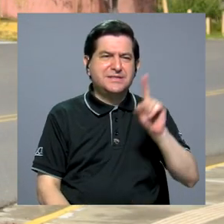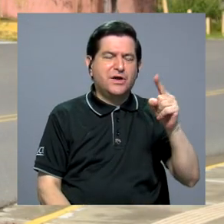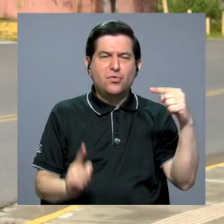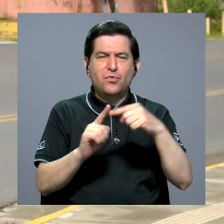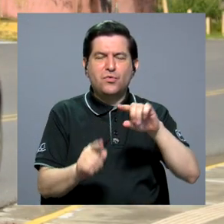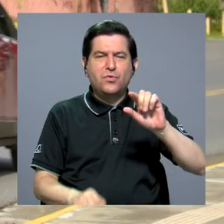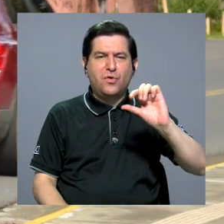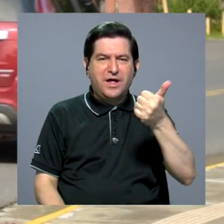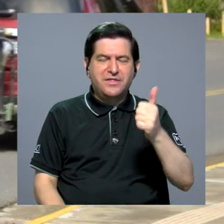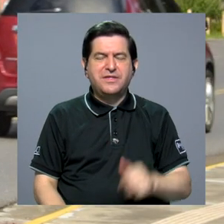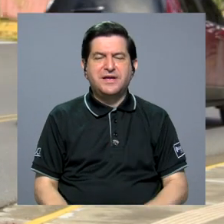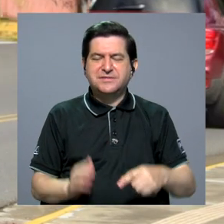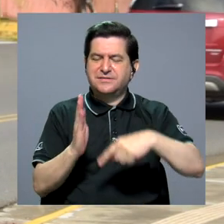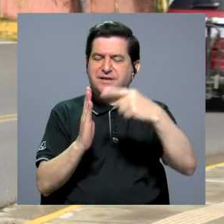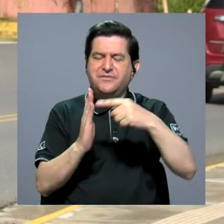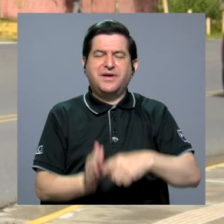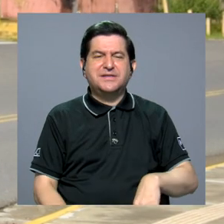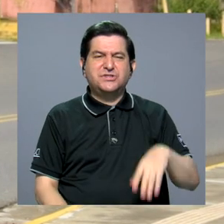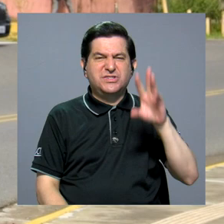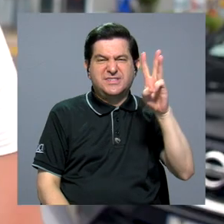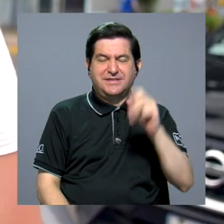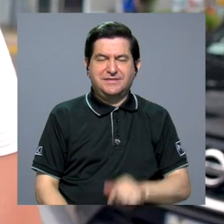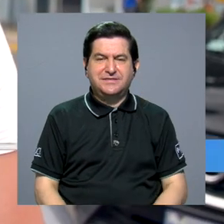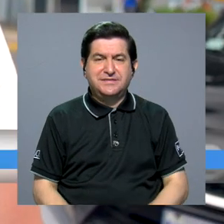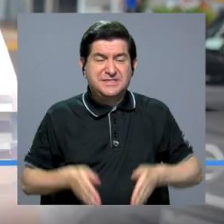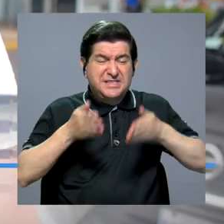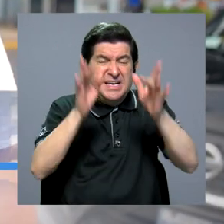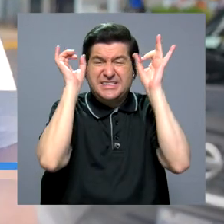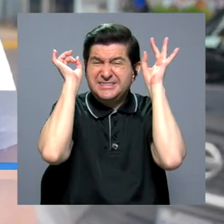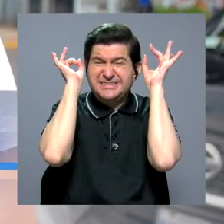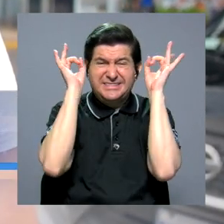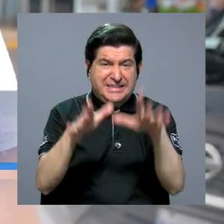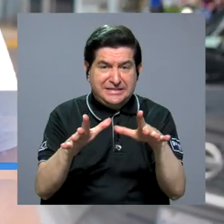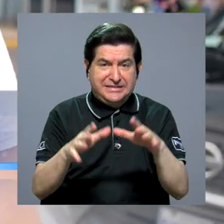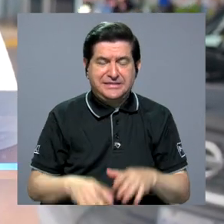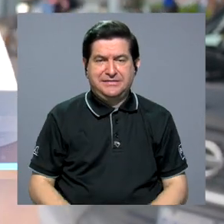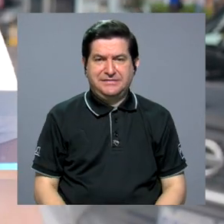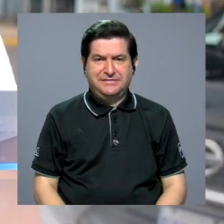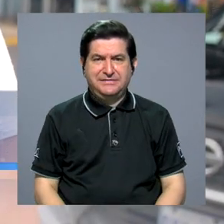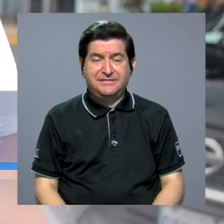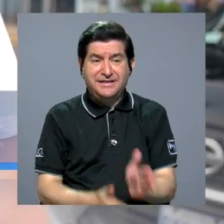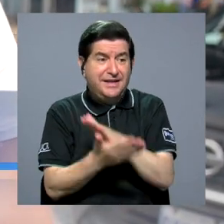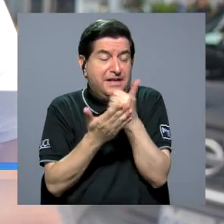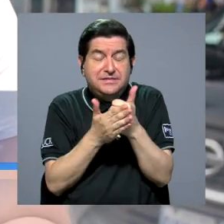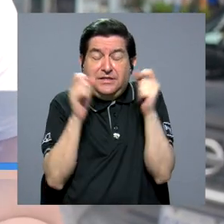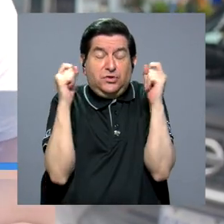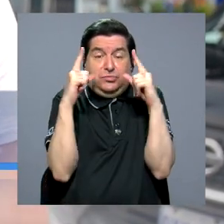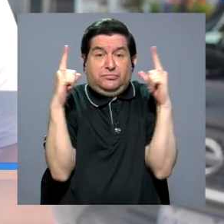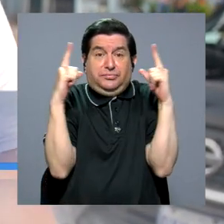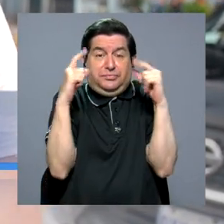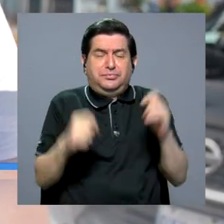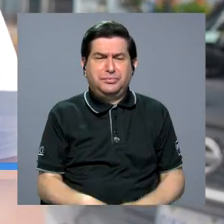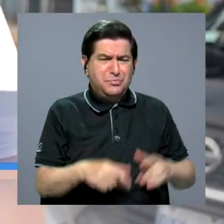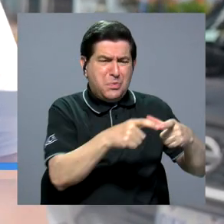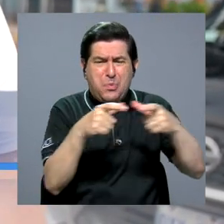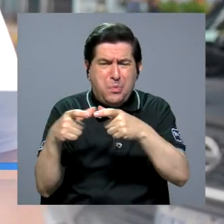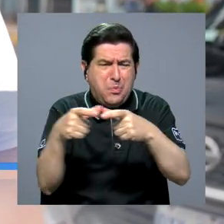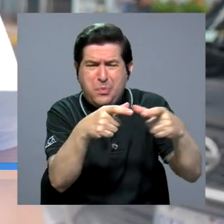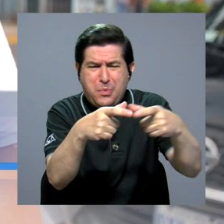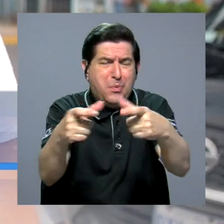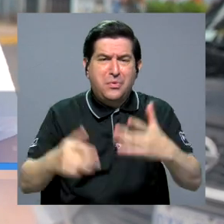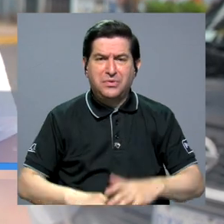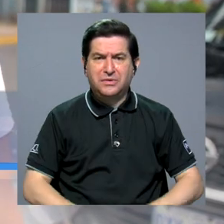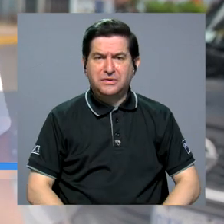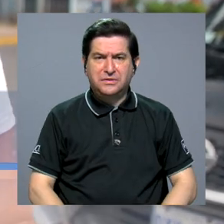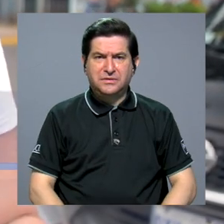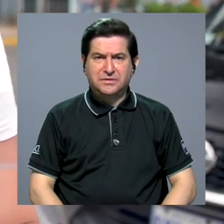digamos, del 1 al 10 les podría poner un 6, 5 o 6. Las calles están fatalmente, es algo increíble, huecos en